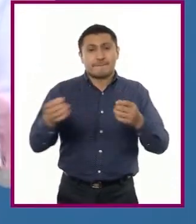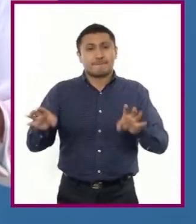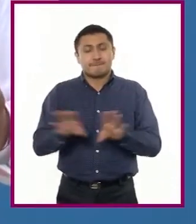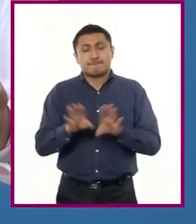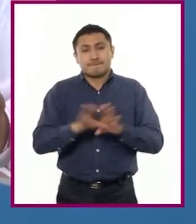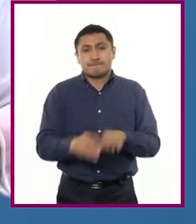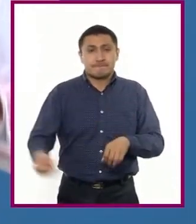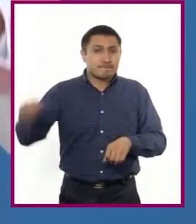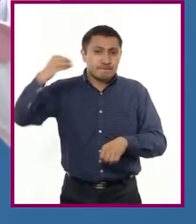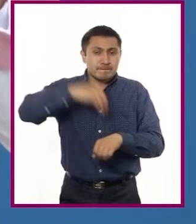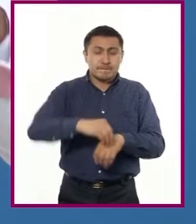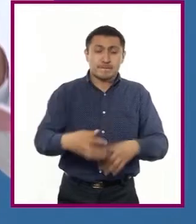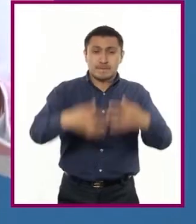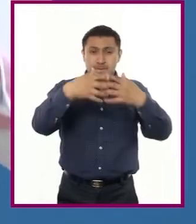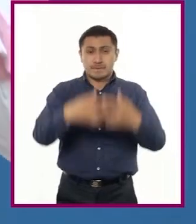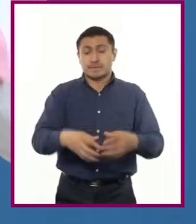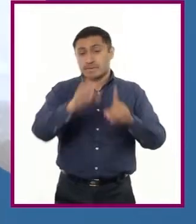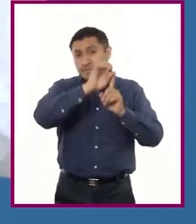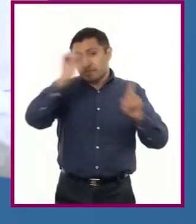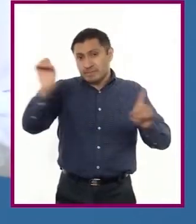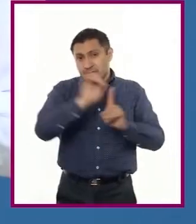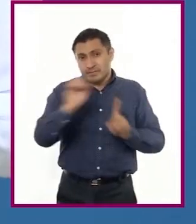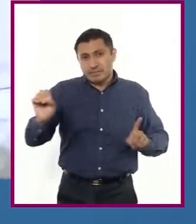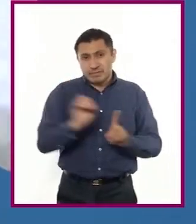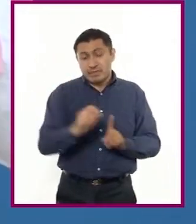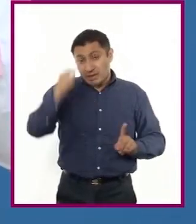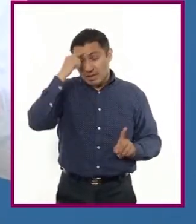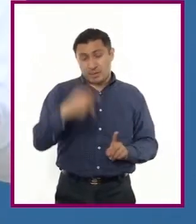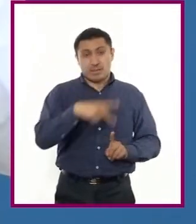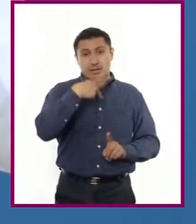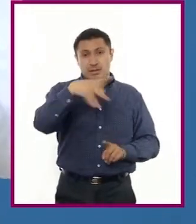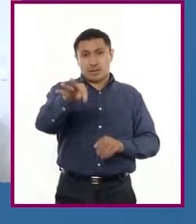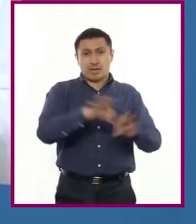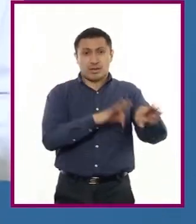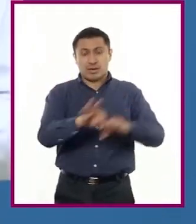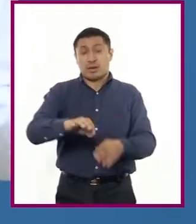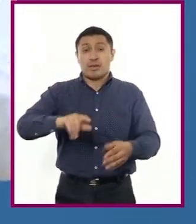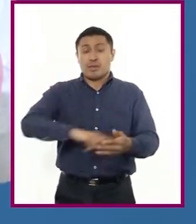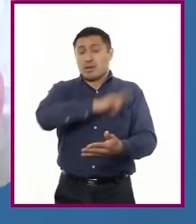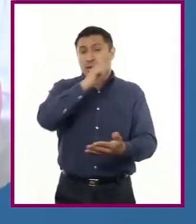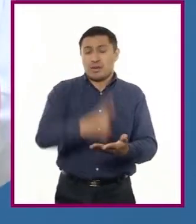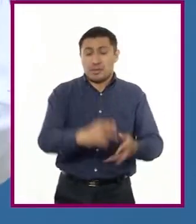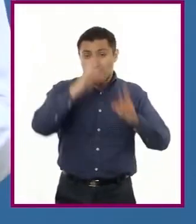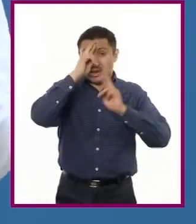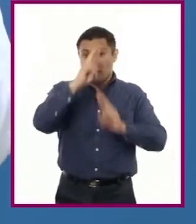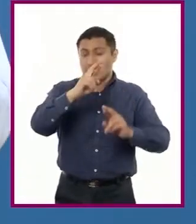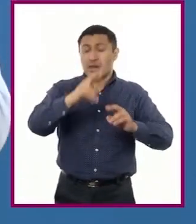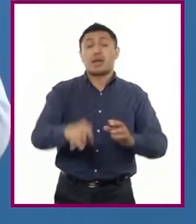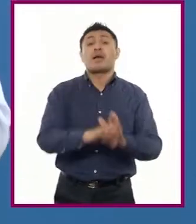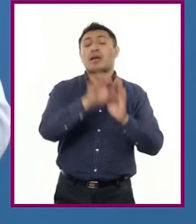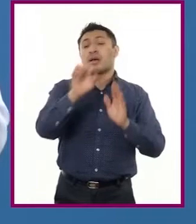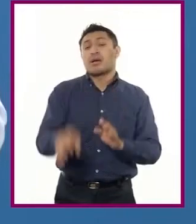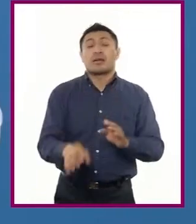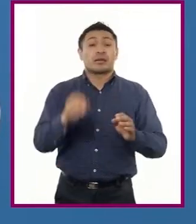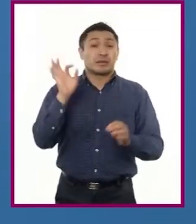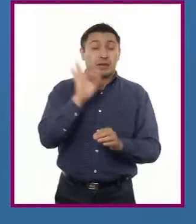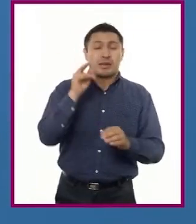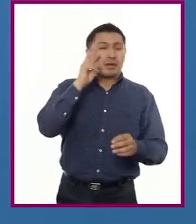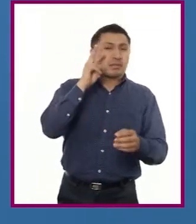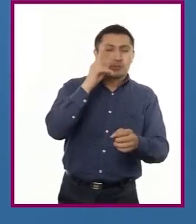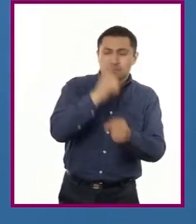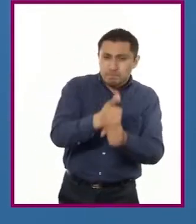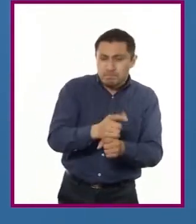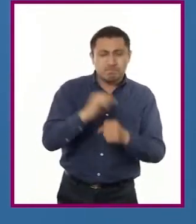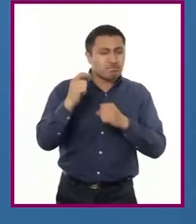los mecanismos para impedir que su desempeño se aleje de la ley, por ejemplo, denunciando las conductas